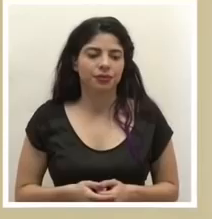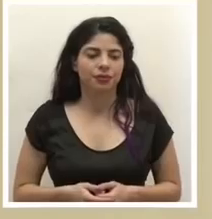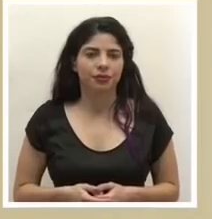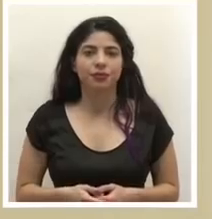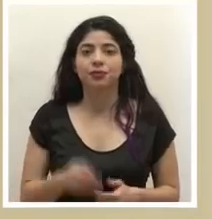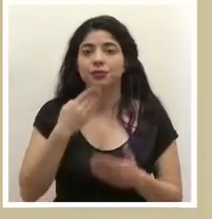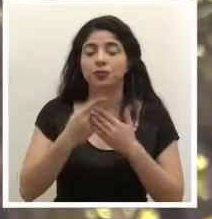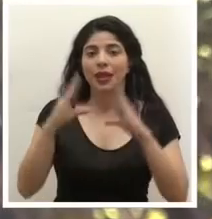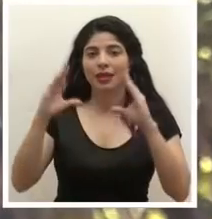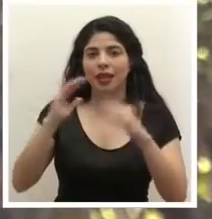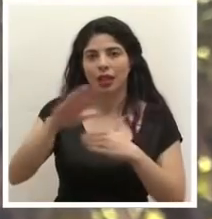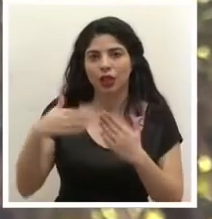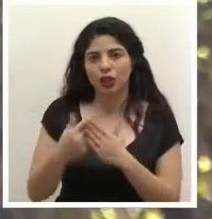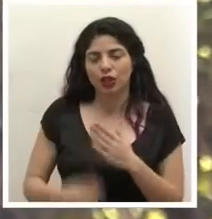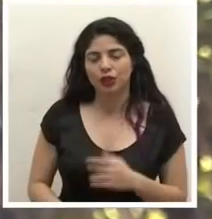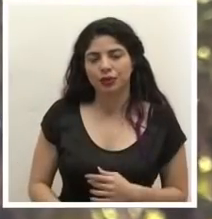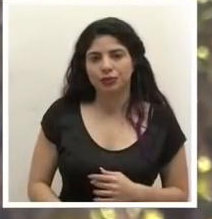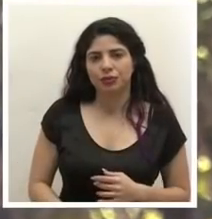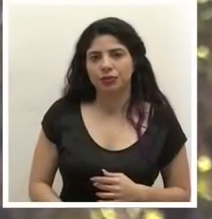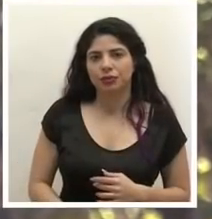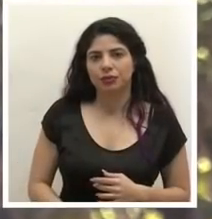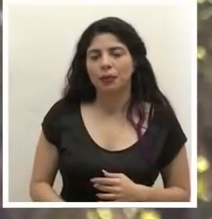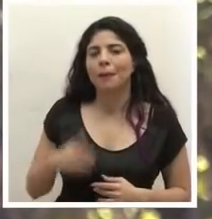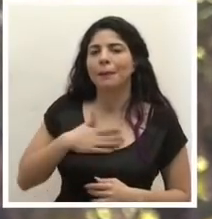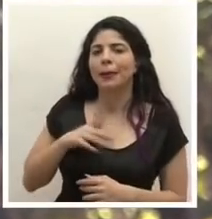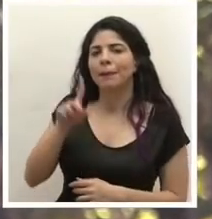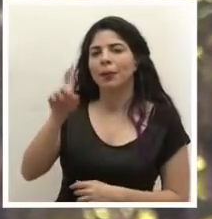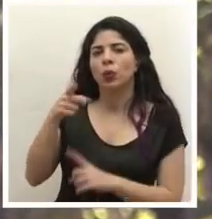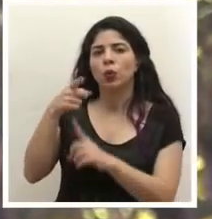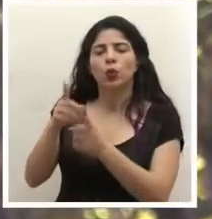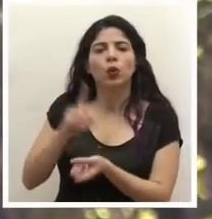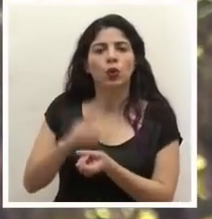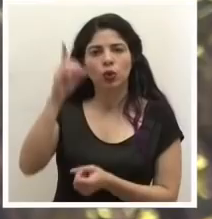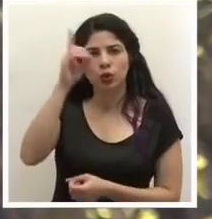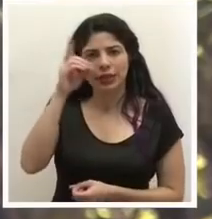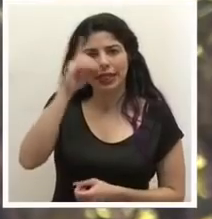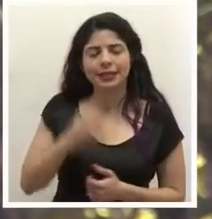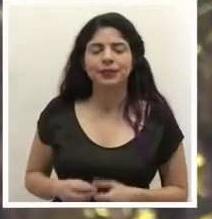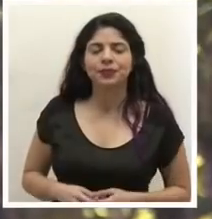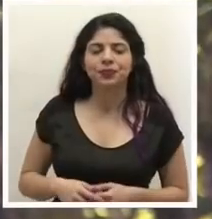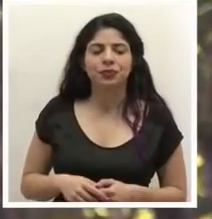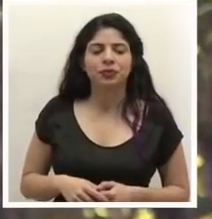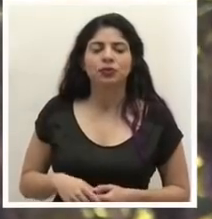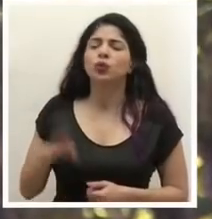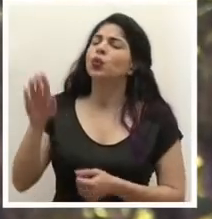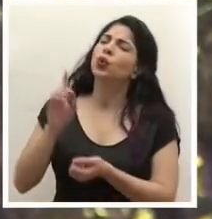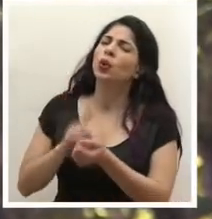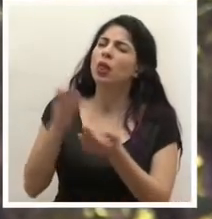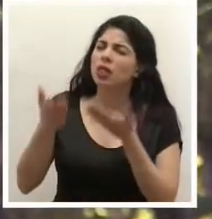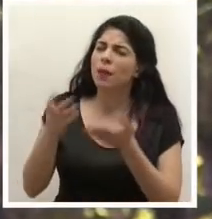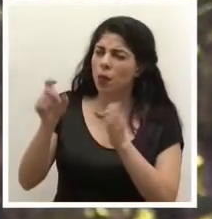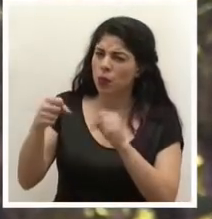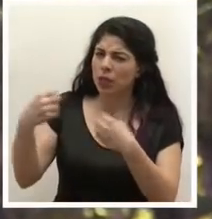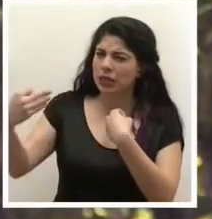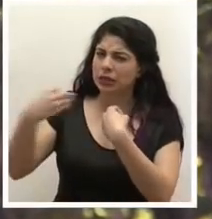Muy buenas tardes a todos. Mis consultas son para el doctor Salas. Doctor, tal vez si nos puede explicar